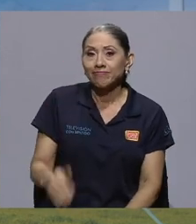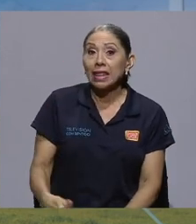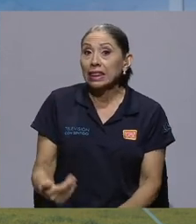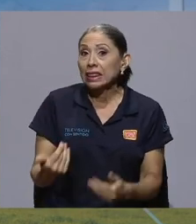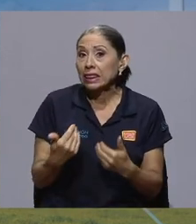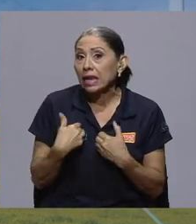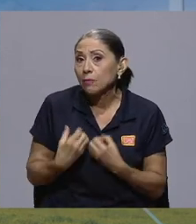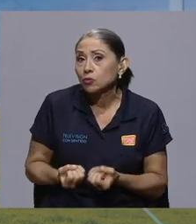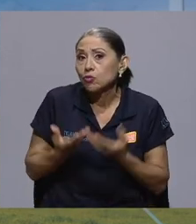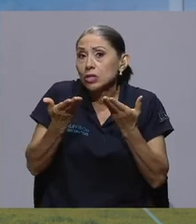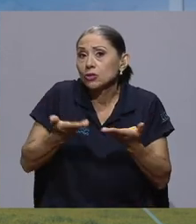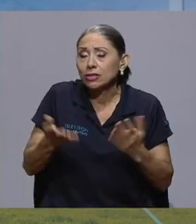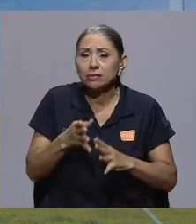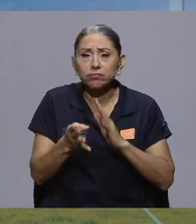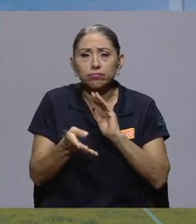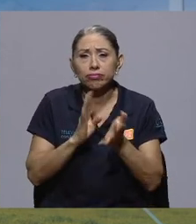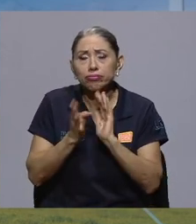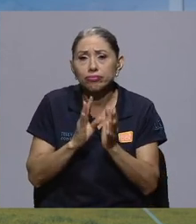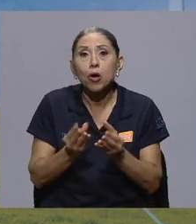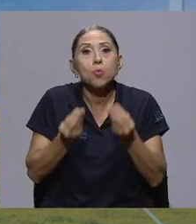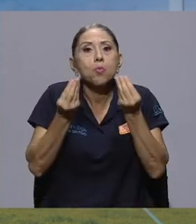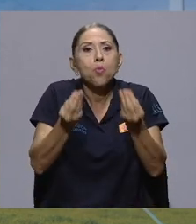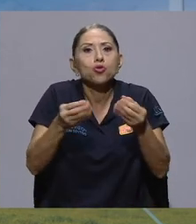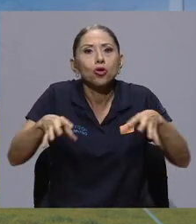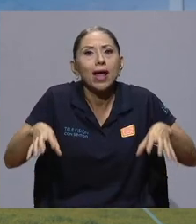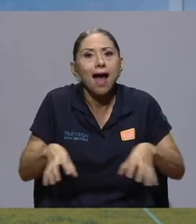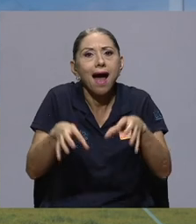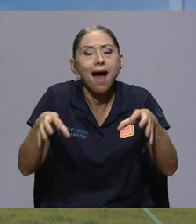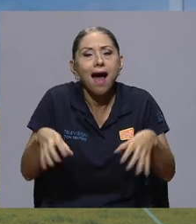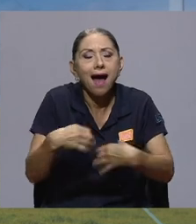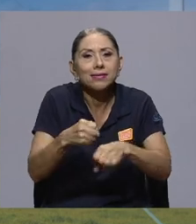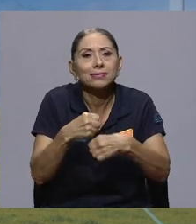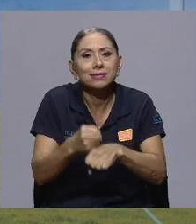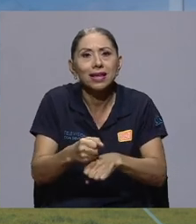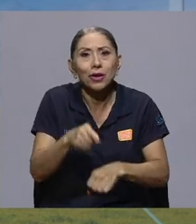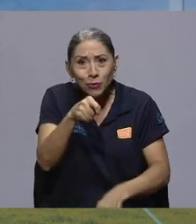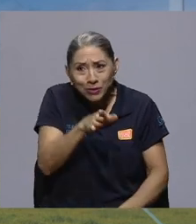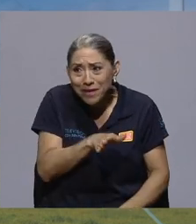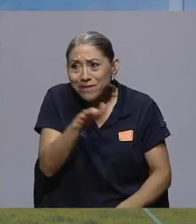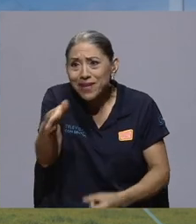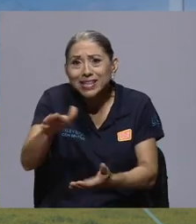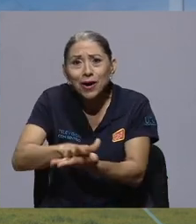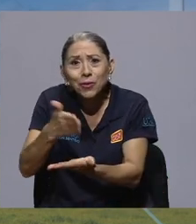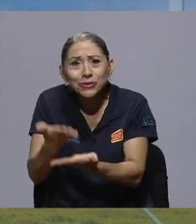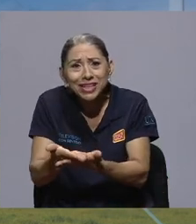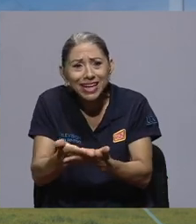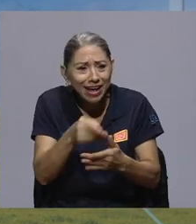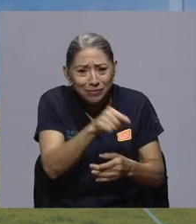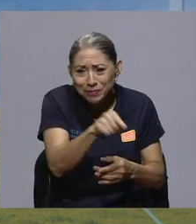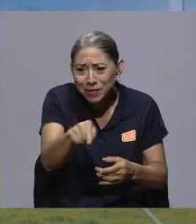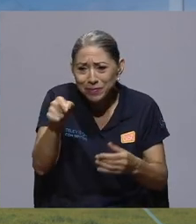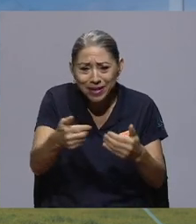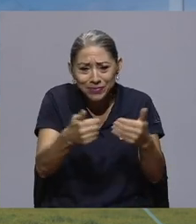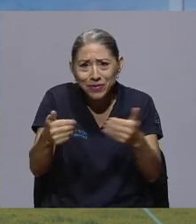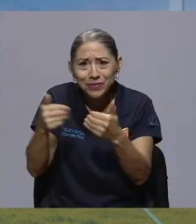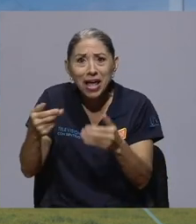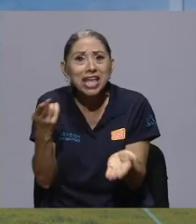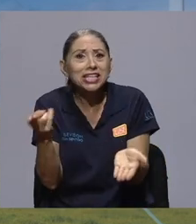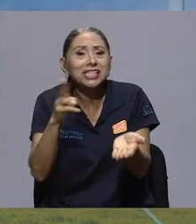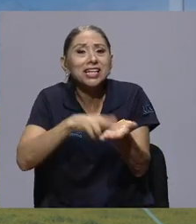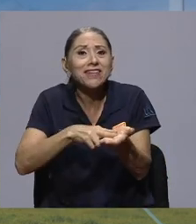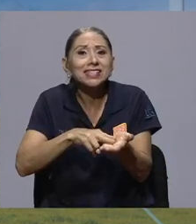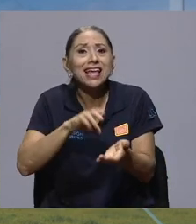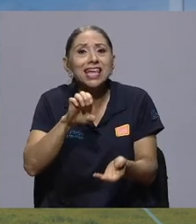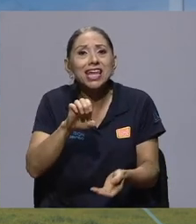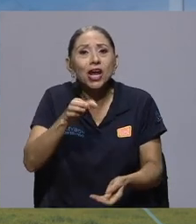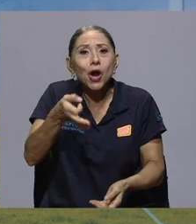muchas cosas de qué hablar y muchas cosas que hacer hoy en el día a día, vaya a su cocina y separe sus residuos, inscribase en ICO y se empiece a ganar